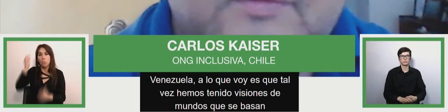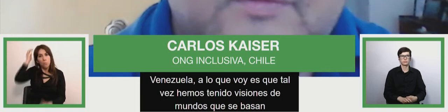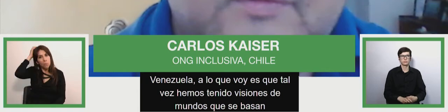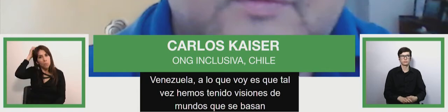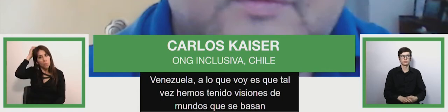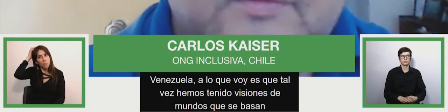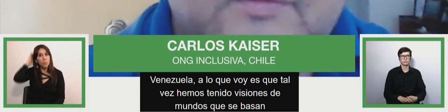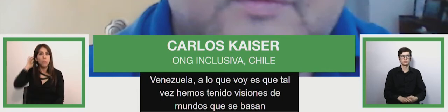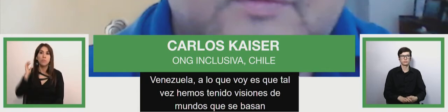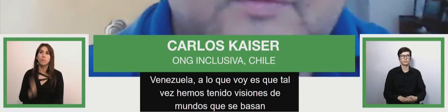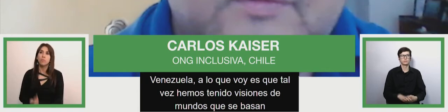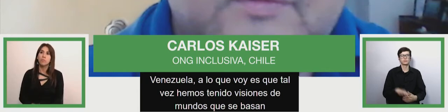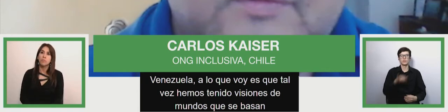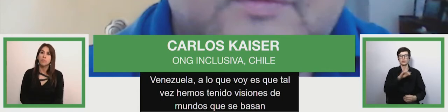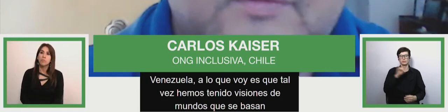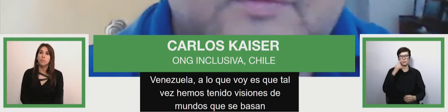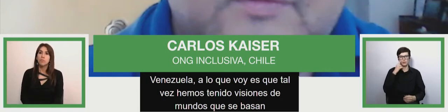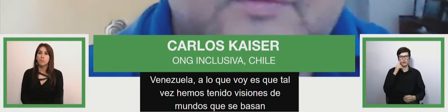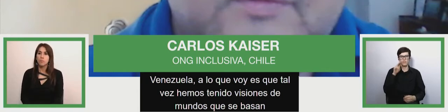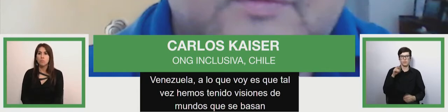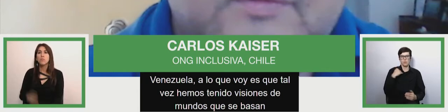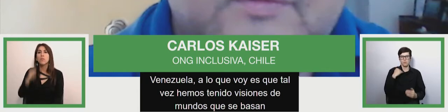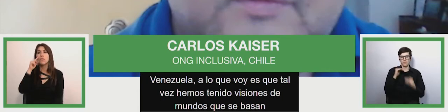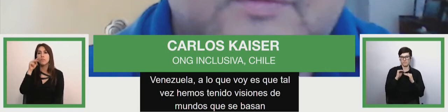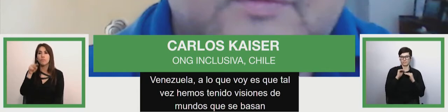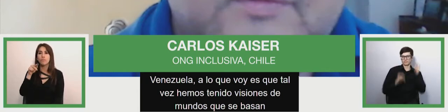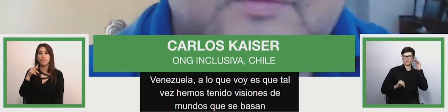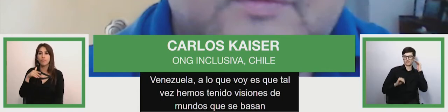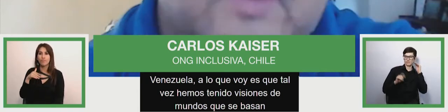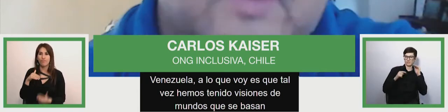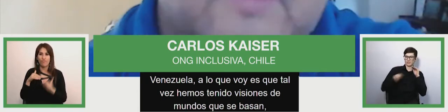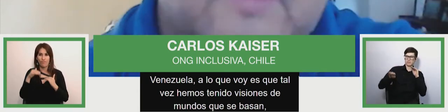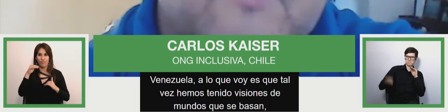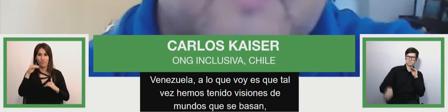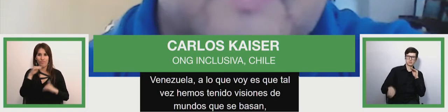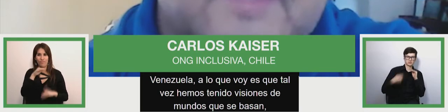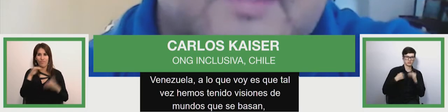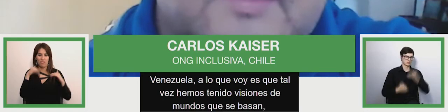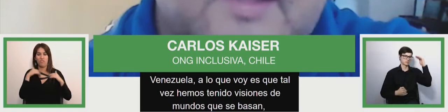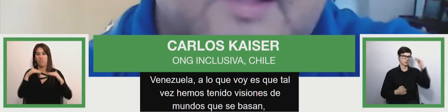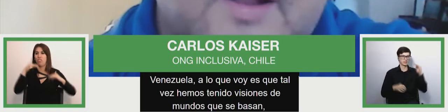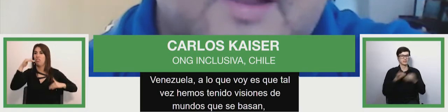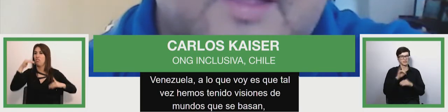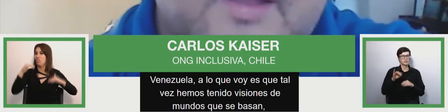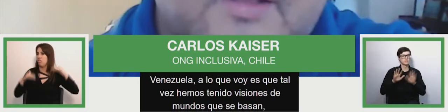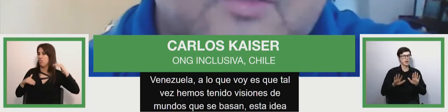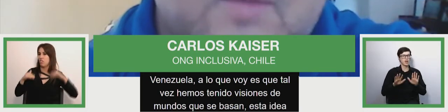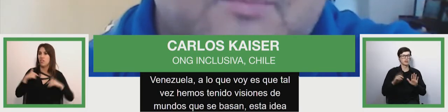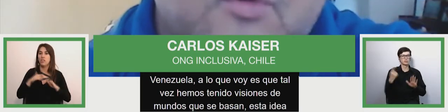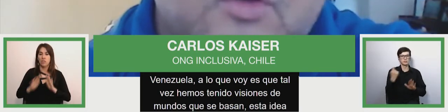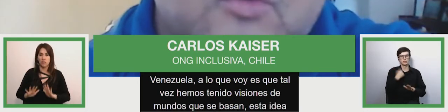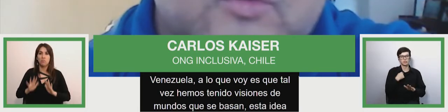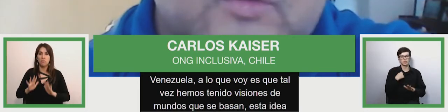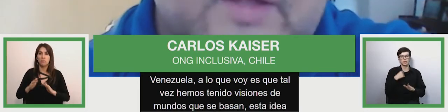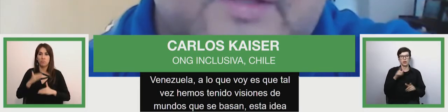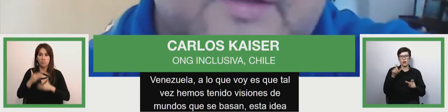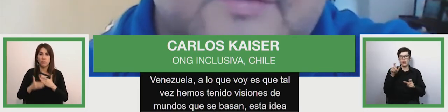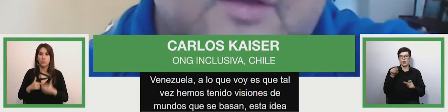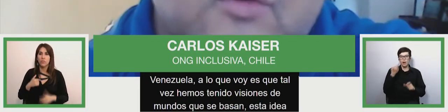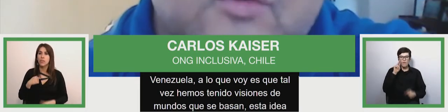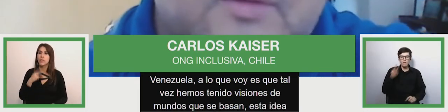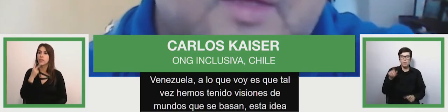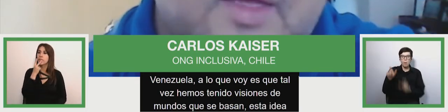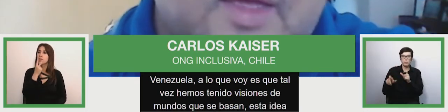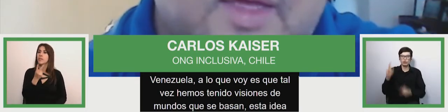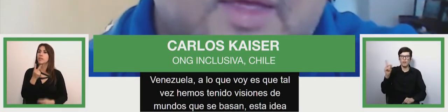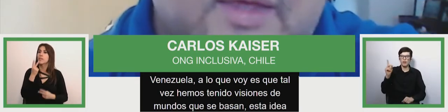de la inferioridad de algunos debido a esa capacidad esta idea de que somos personas deficientes que requieren de un apoyo total de